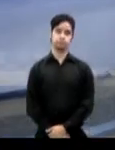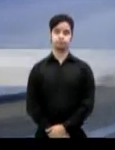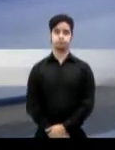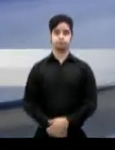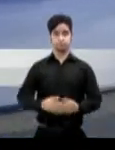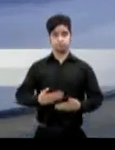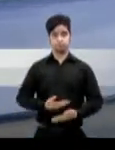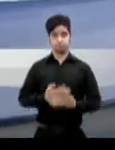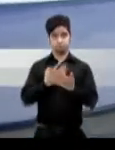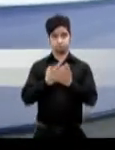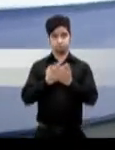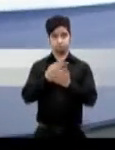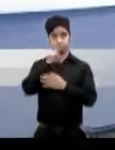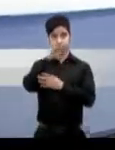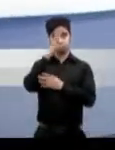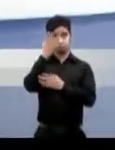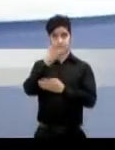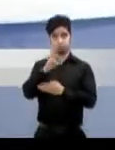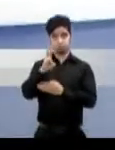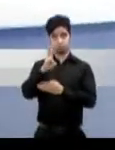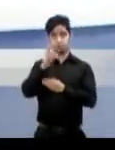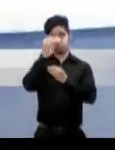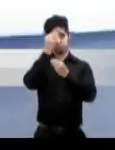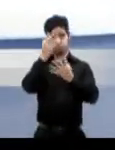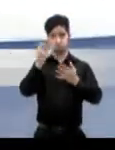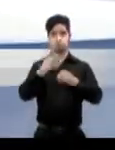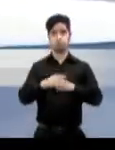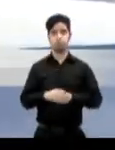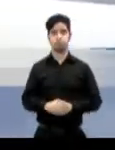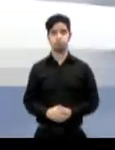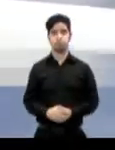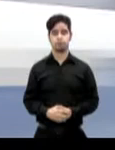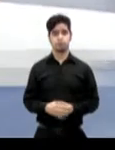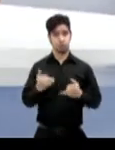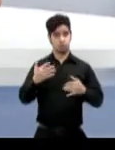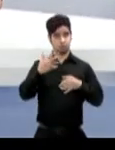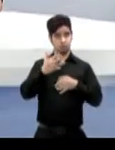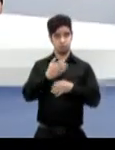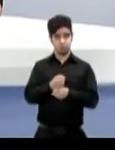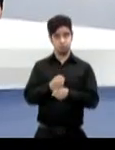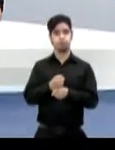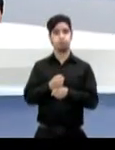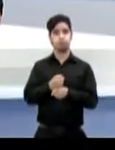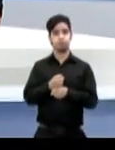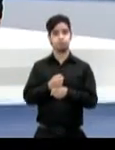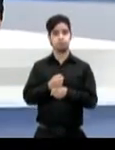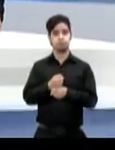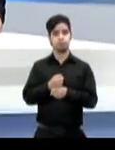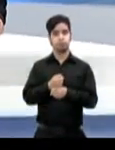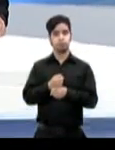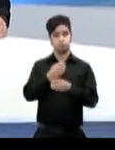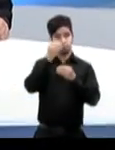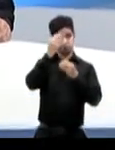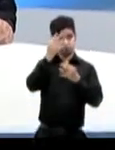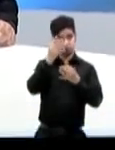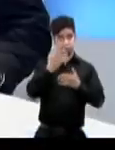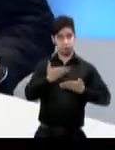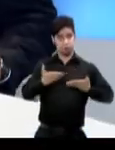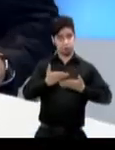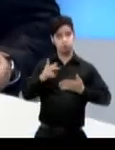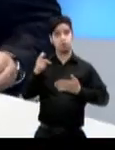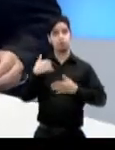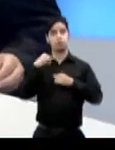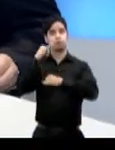Bienvenidos a noticias 24 7 informa de inmediato pasamos un resumen de las notas locales e internacionales para hoy.